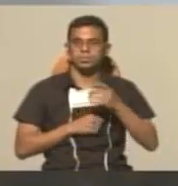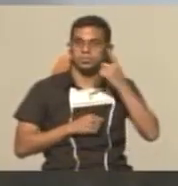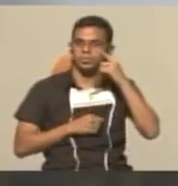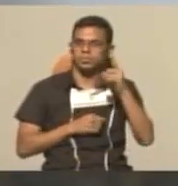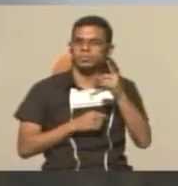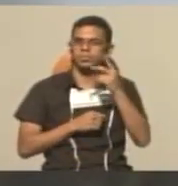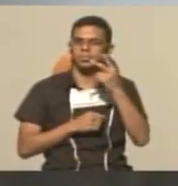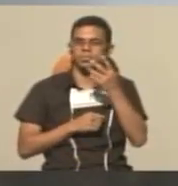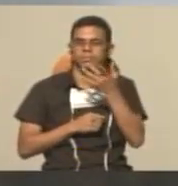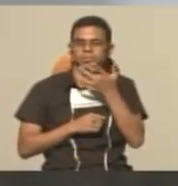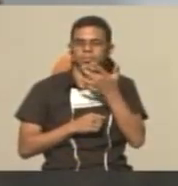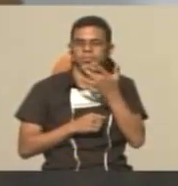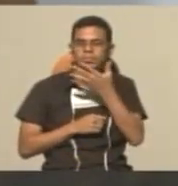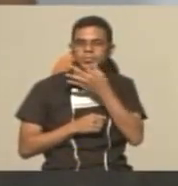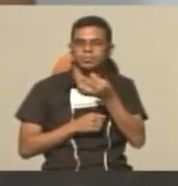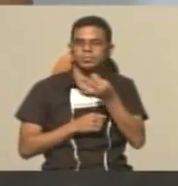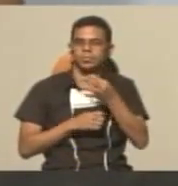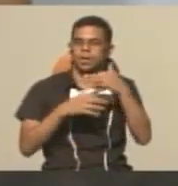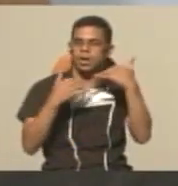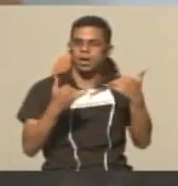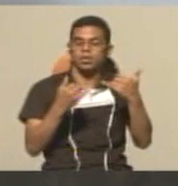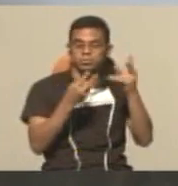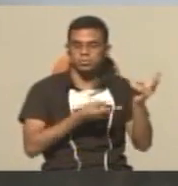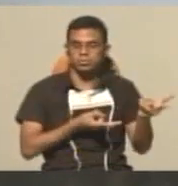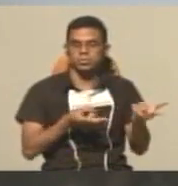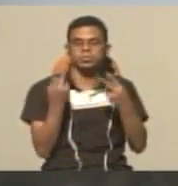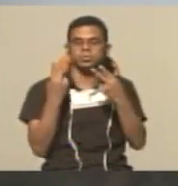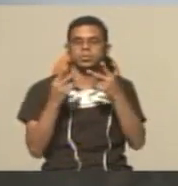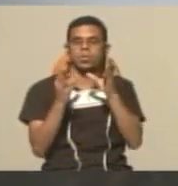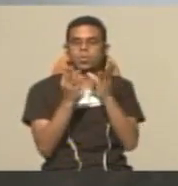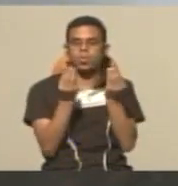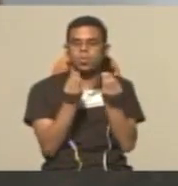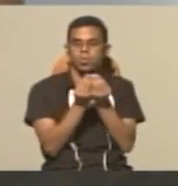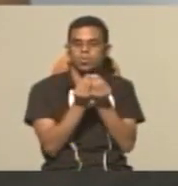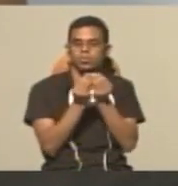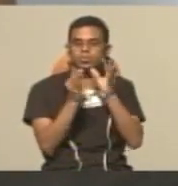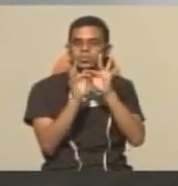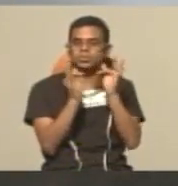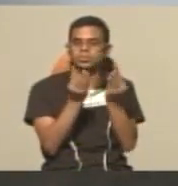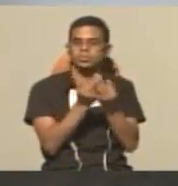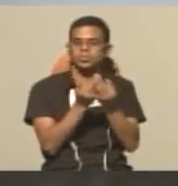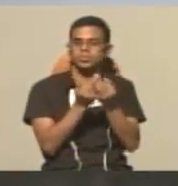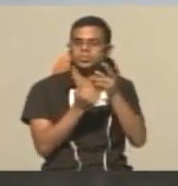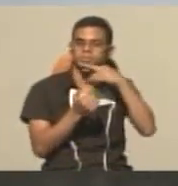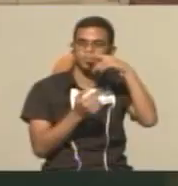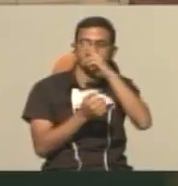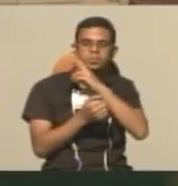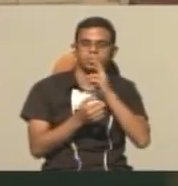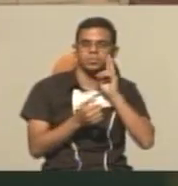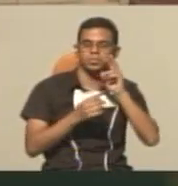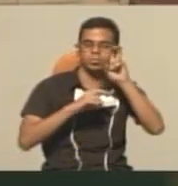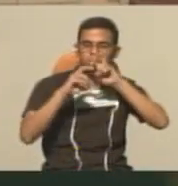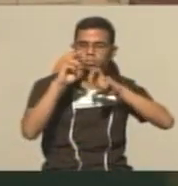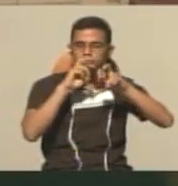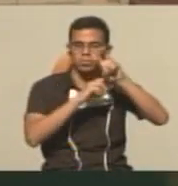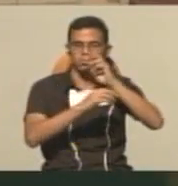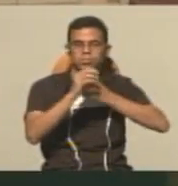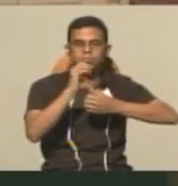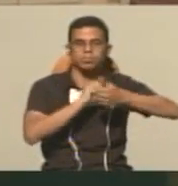¿Viste que fácil y sencillo es? Ahora te invito a que con tu padre, madre o representante indagues más sobre